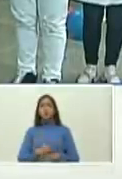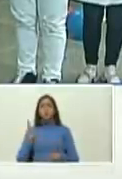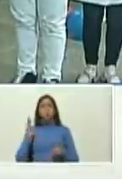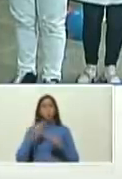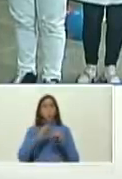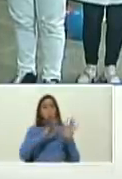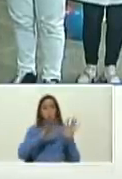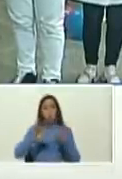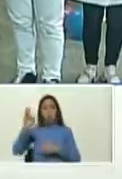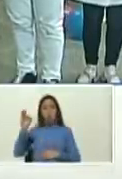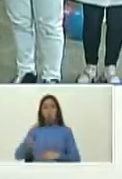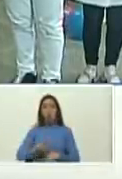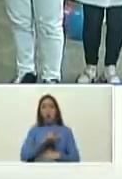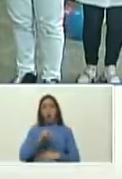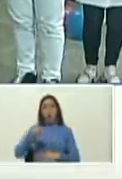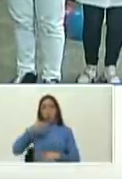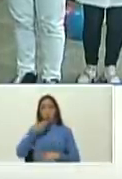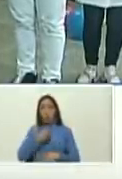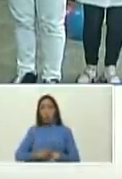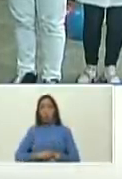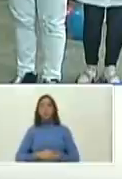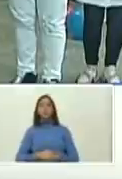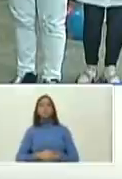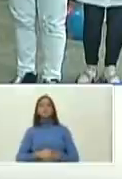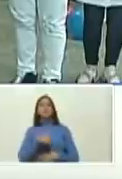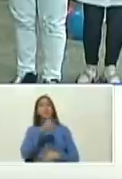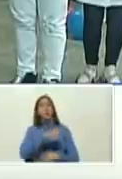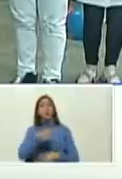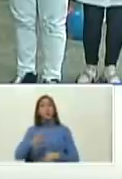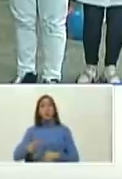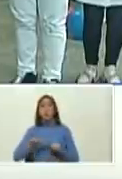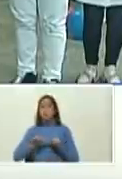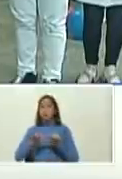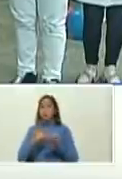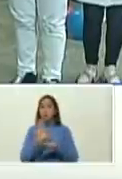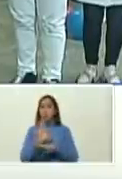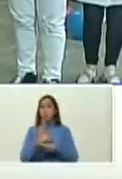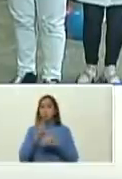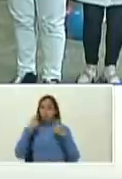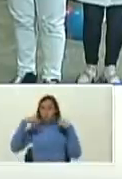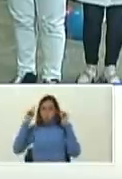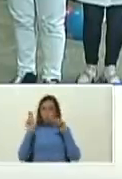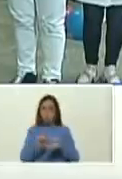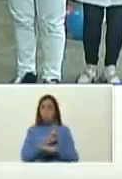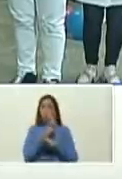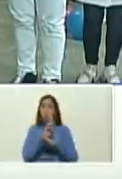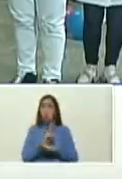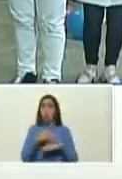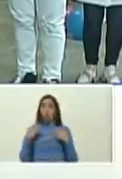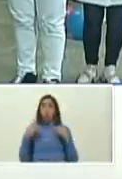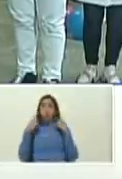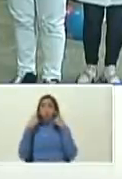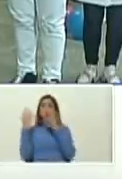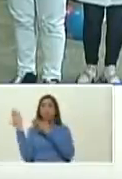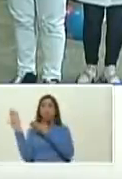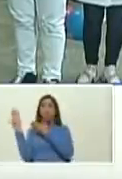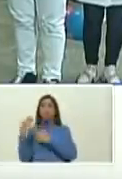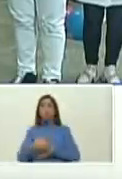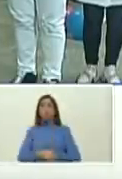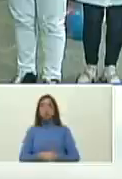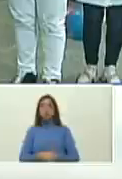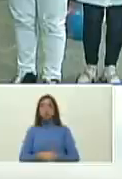% el 31 de diciembre pero la gente no puede descuidarse el tapabocas bien es tan sencillo tapabocas